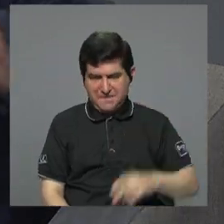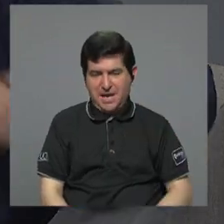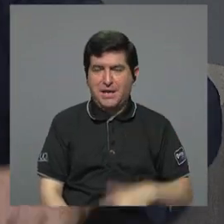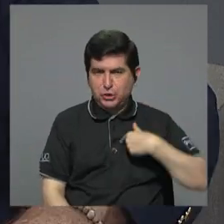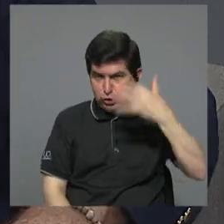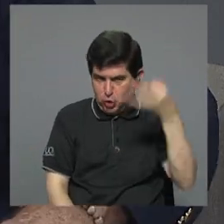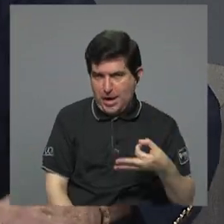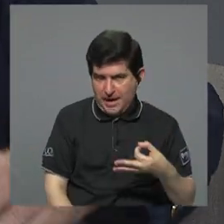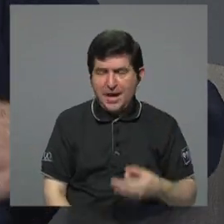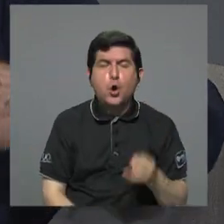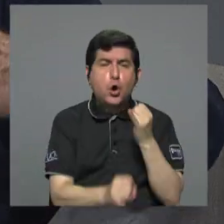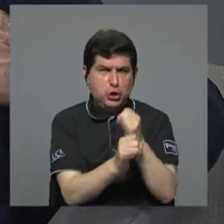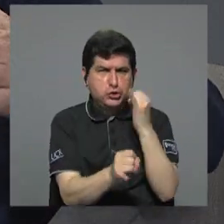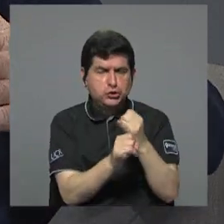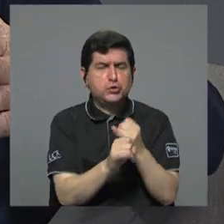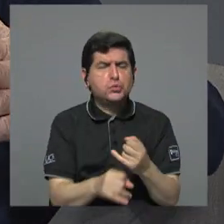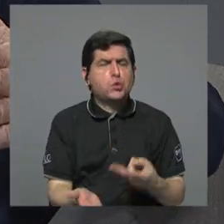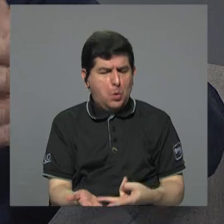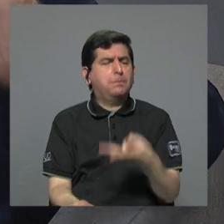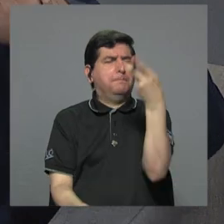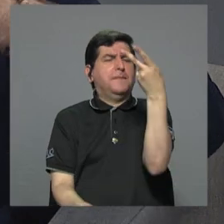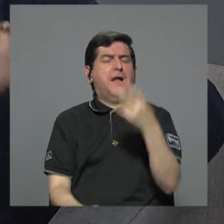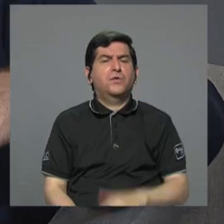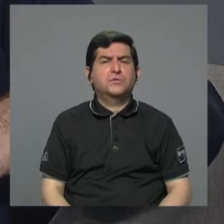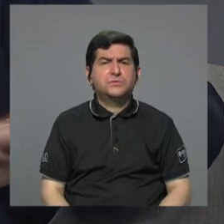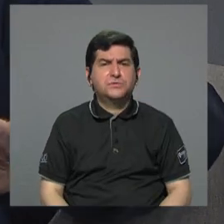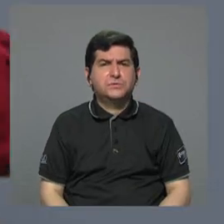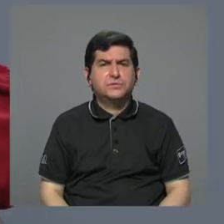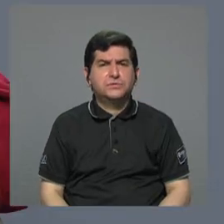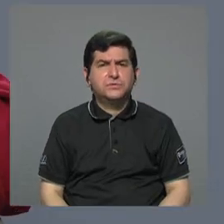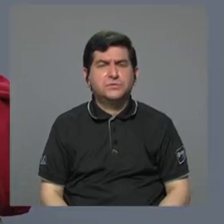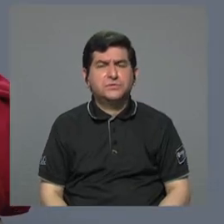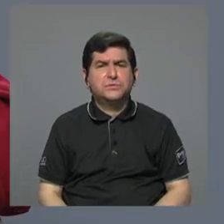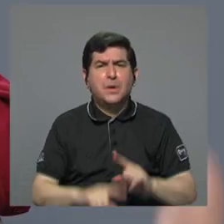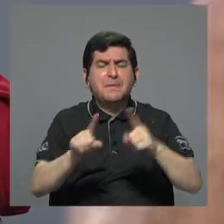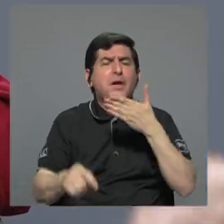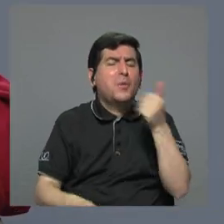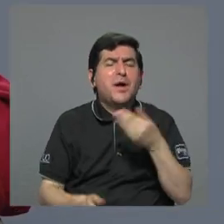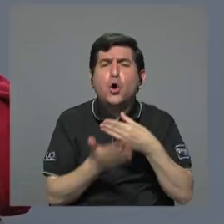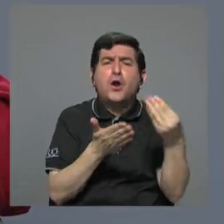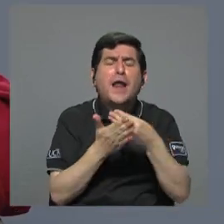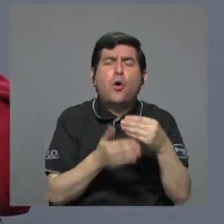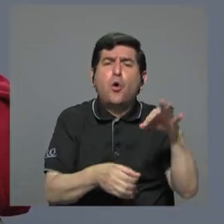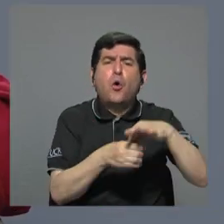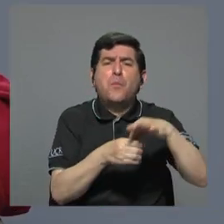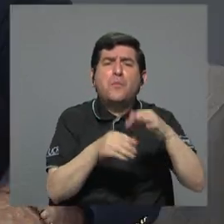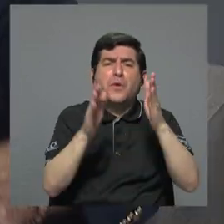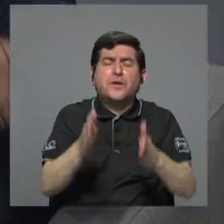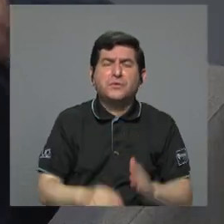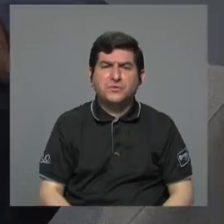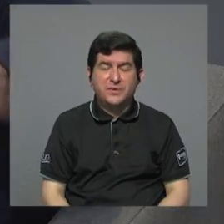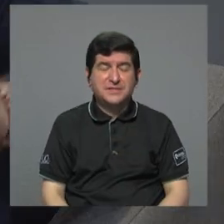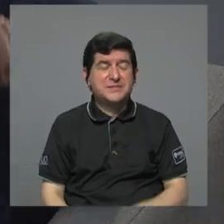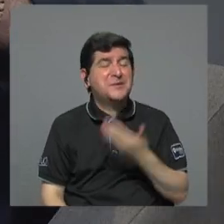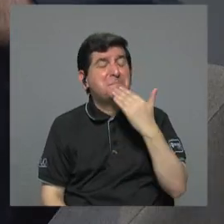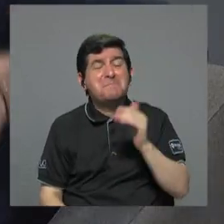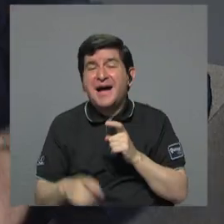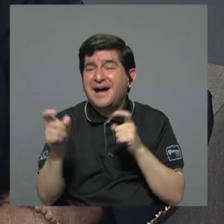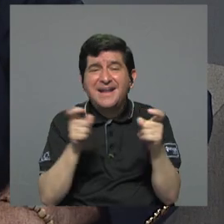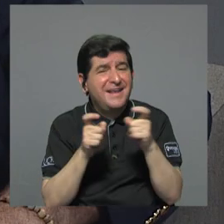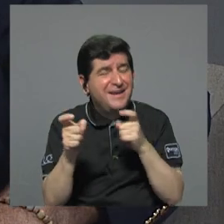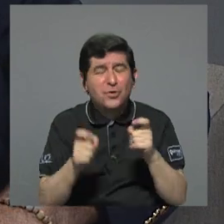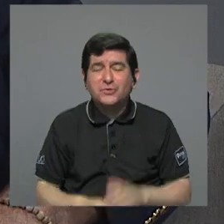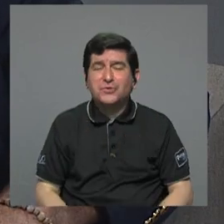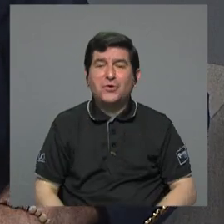CNP es una institución valiosísima, muy mal gerenciada, muy mal gerenciada. Y hace tiempo viene mal